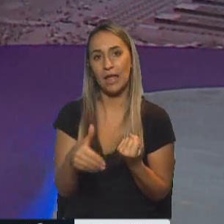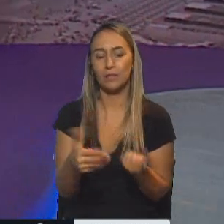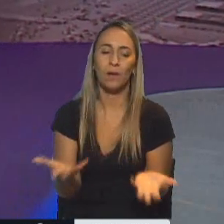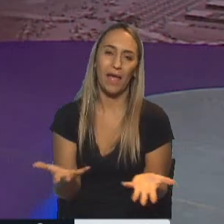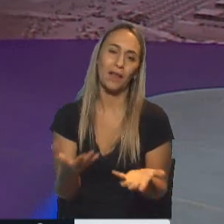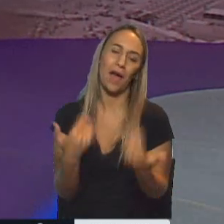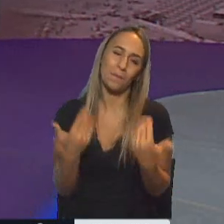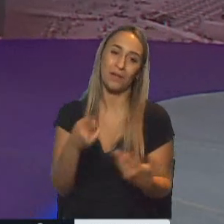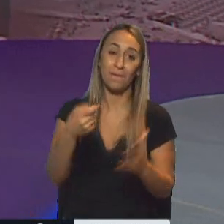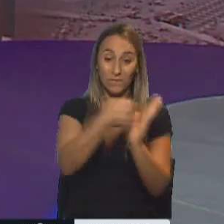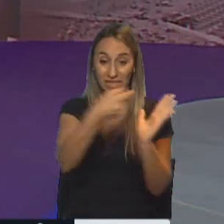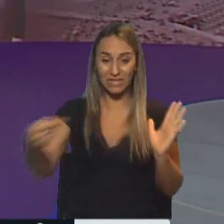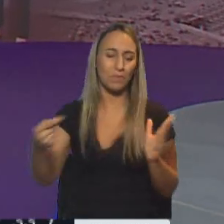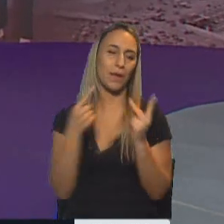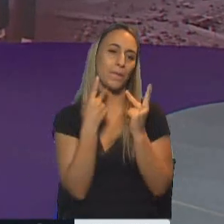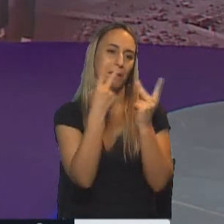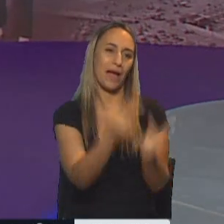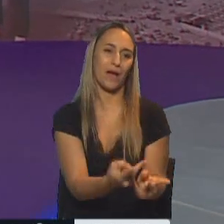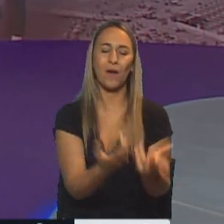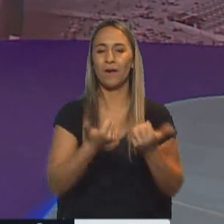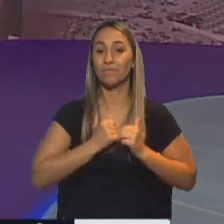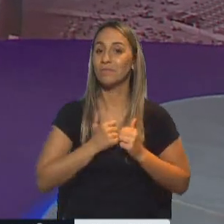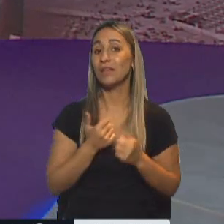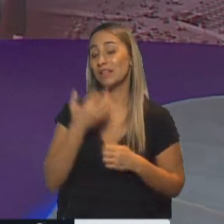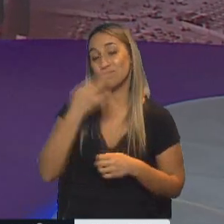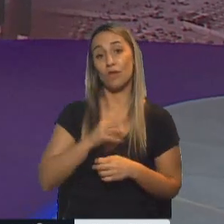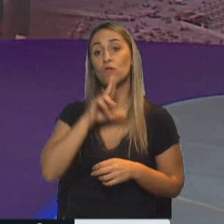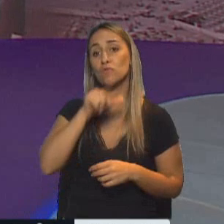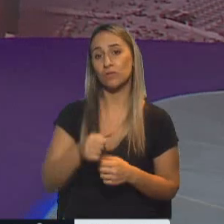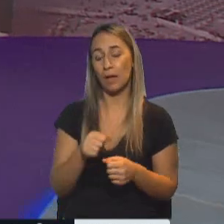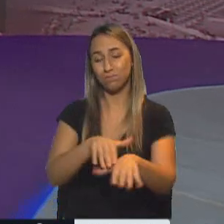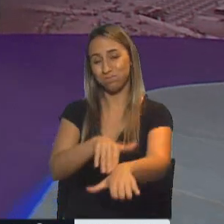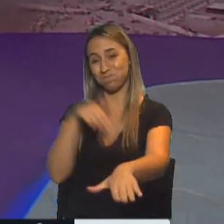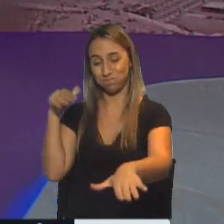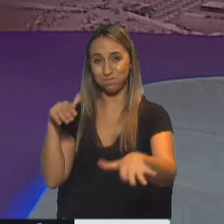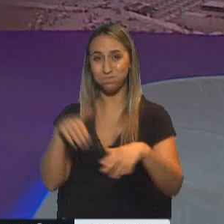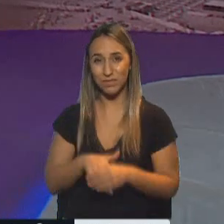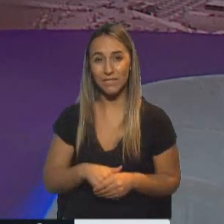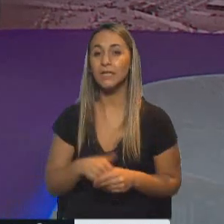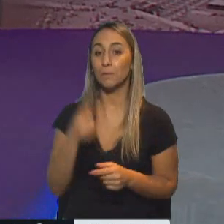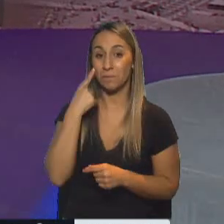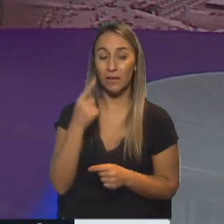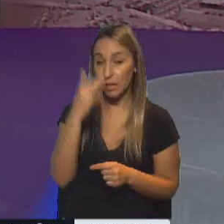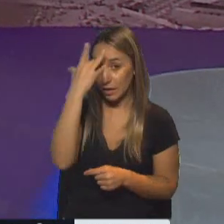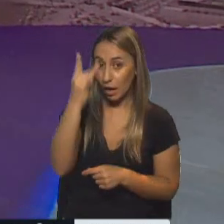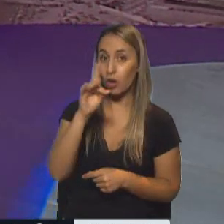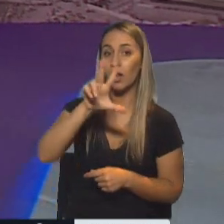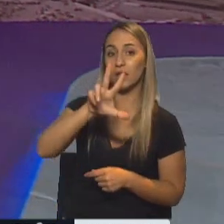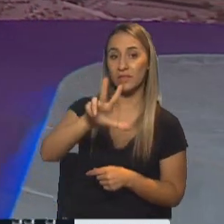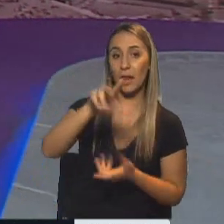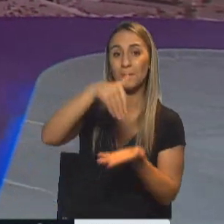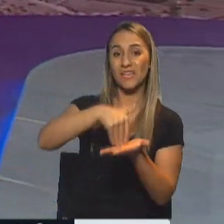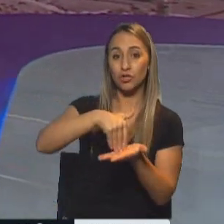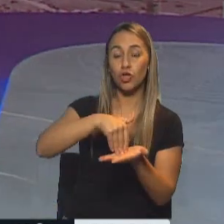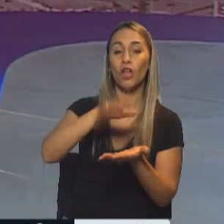pudieron dar una vuelta por distintos lugares del país. Claro, cuando encontraron la ruta sobrecargada. claro. Fin de semana récord, miren ese número, viajaron 3,5 millones de